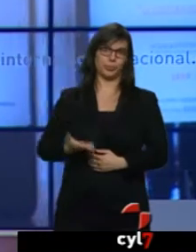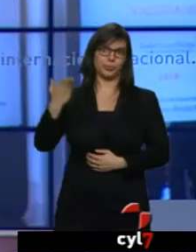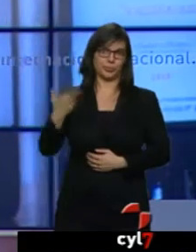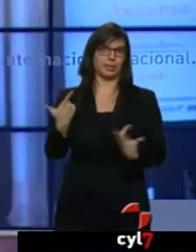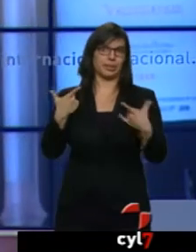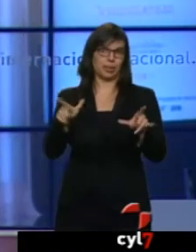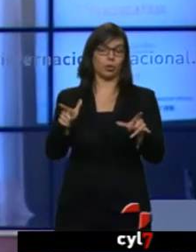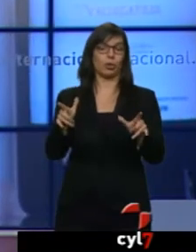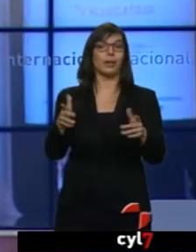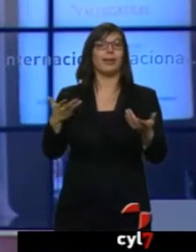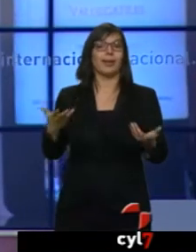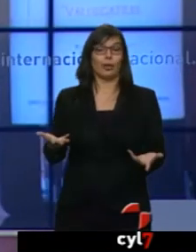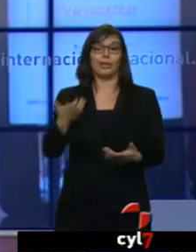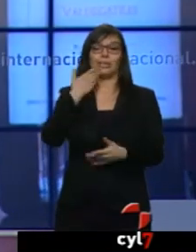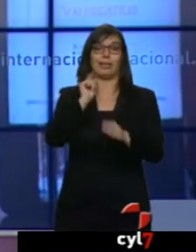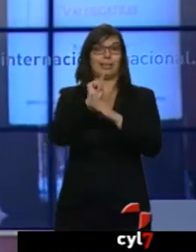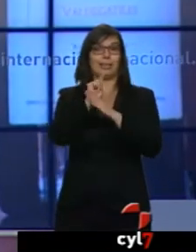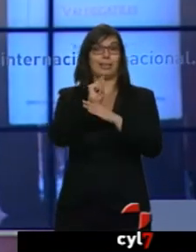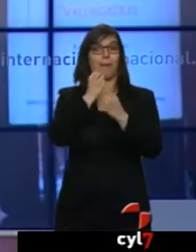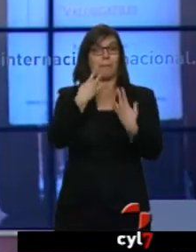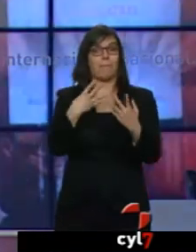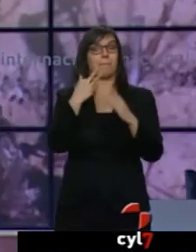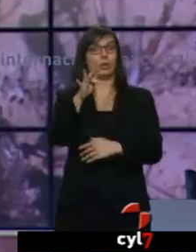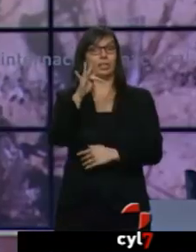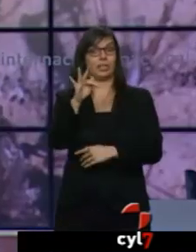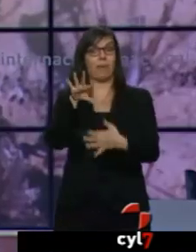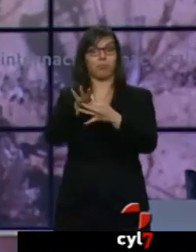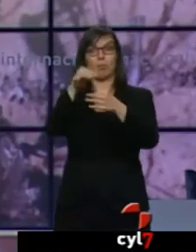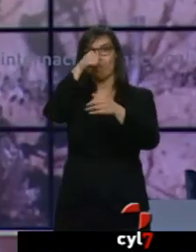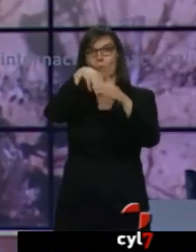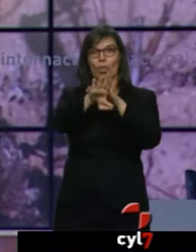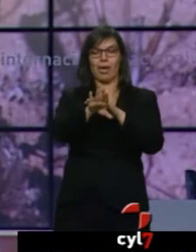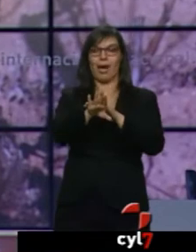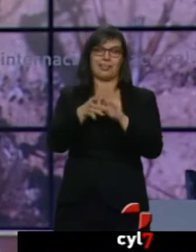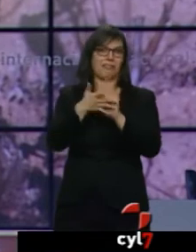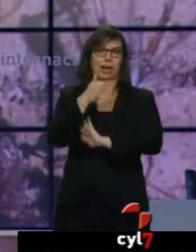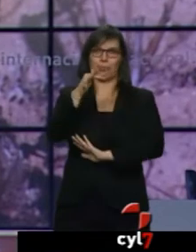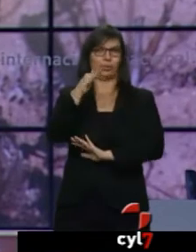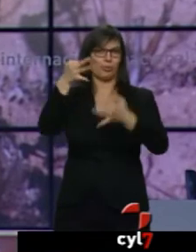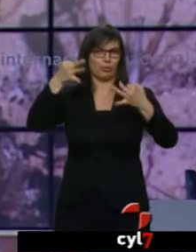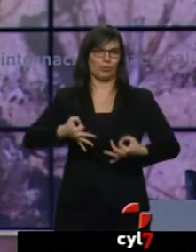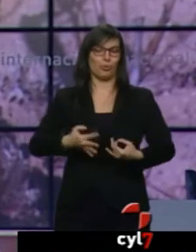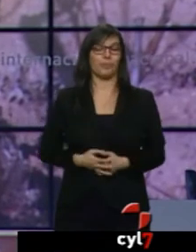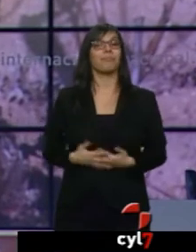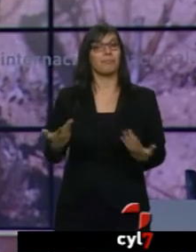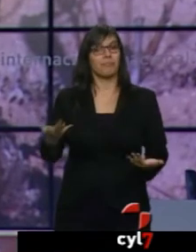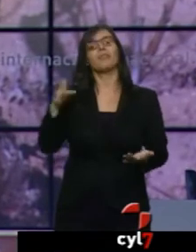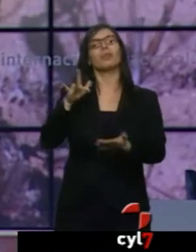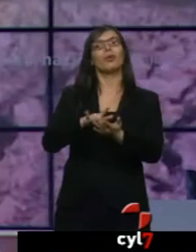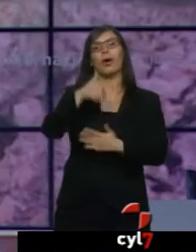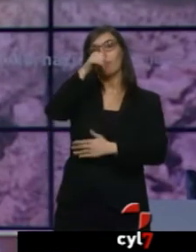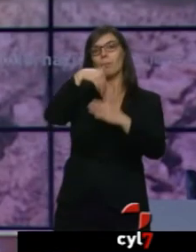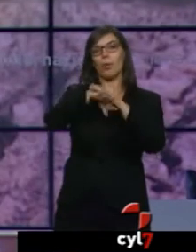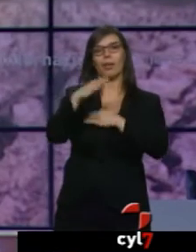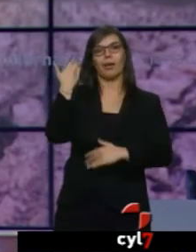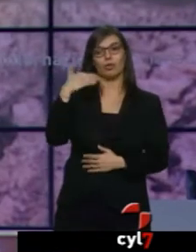cuando hace una buena crítica de una bodega, eso nunca puede ser mala señal para ellos. Pues eso es lo que ha pasado con una bodega soriana. Parker